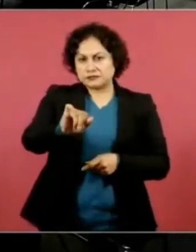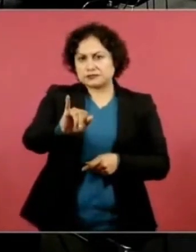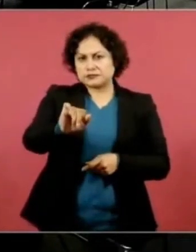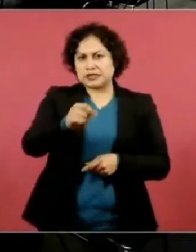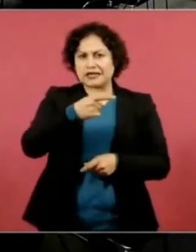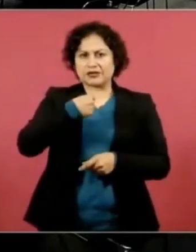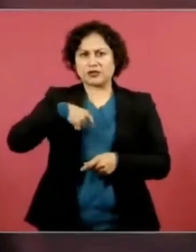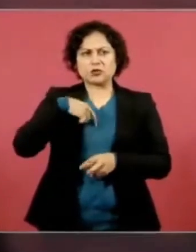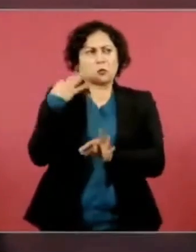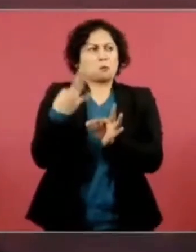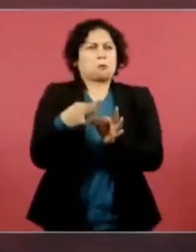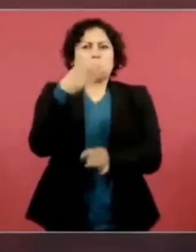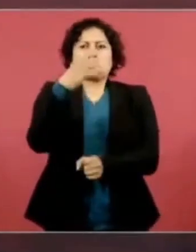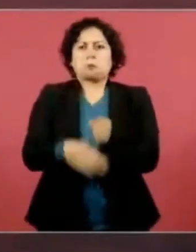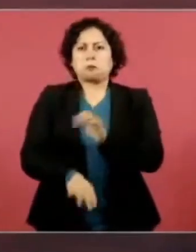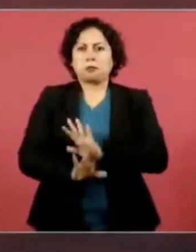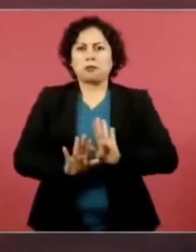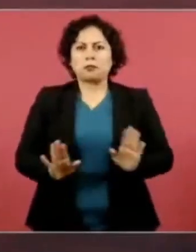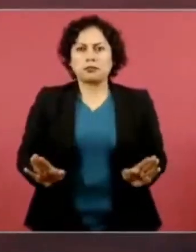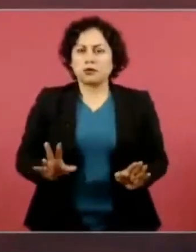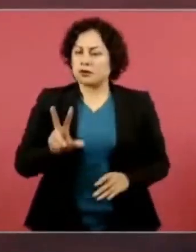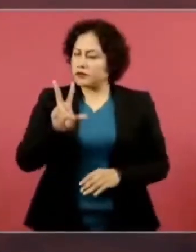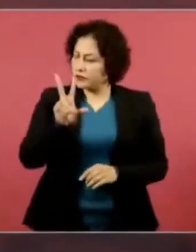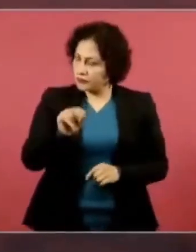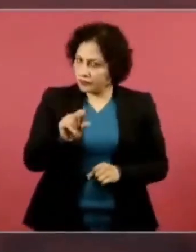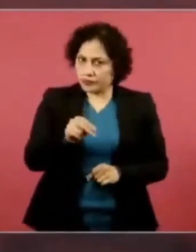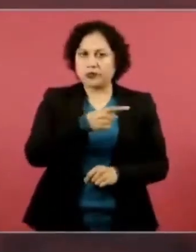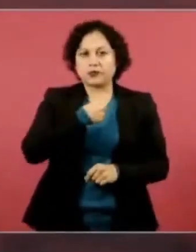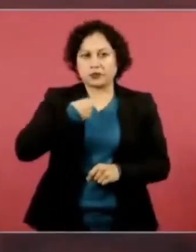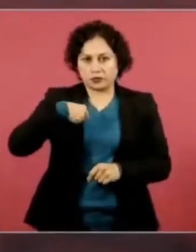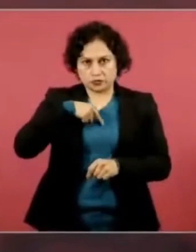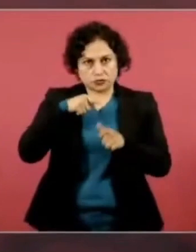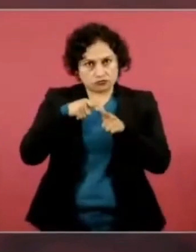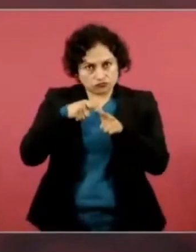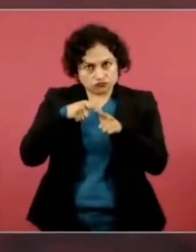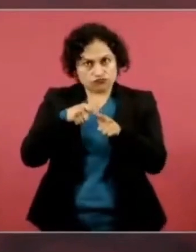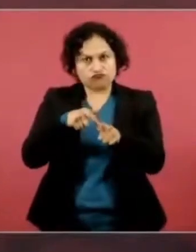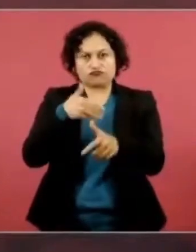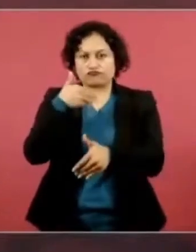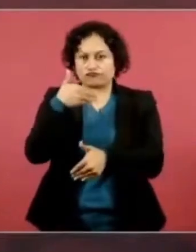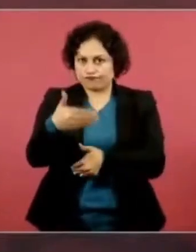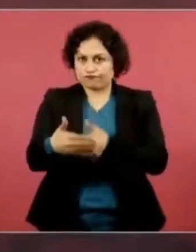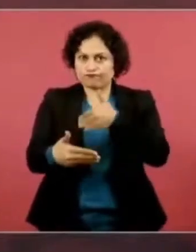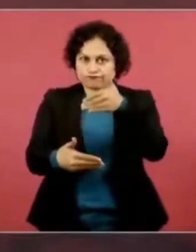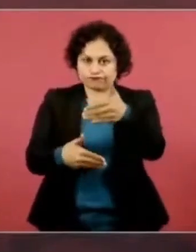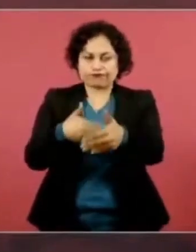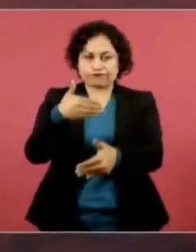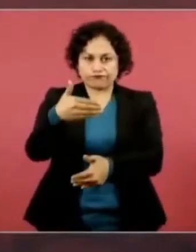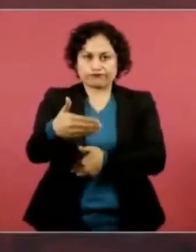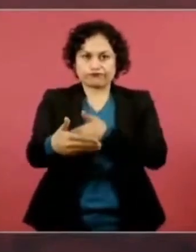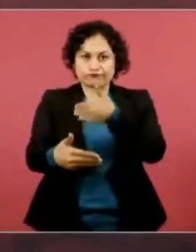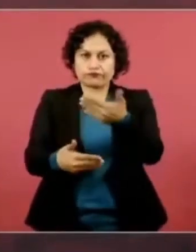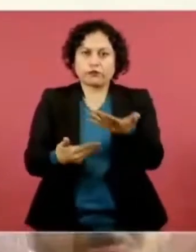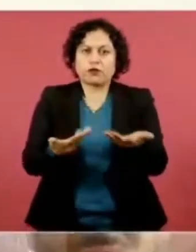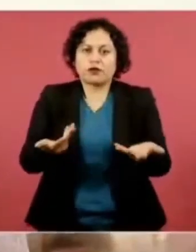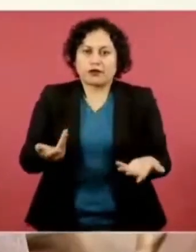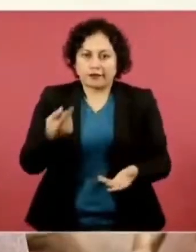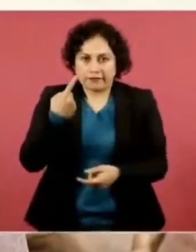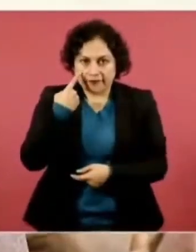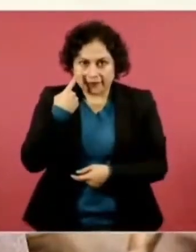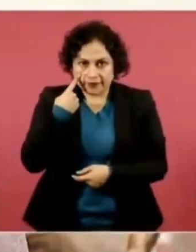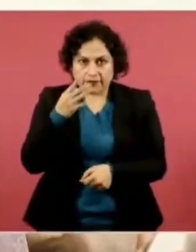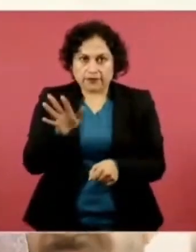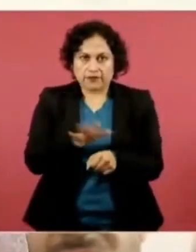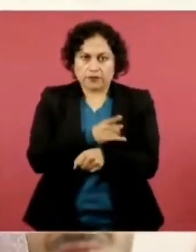O sea, oigo, hasta el final, hasta el final vamos a ir avanzando y viendo, porque todavía sigue la